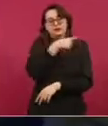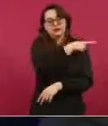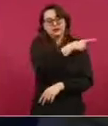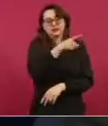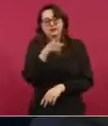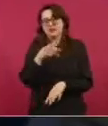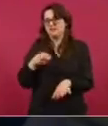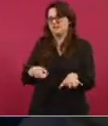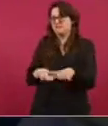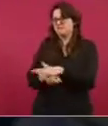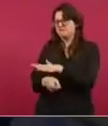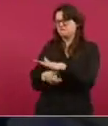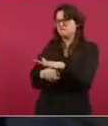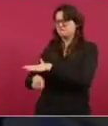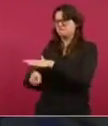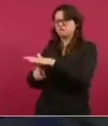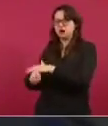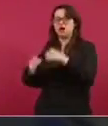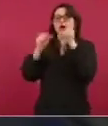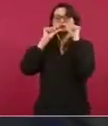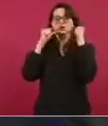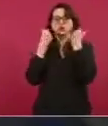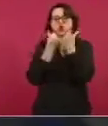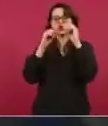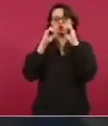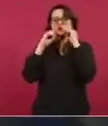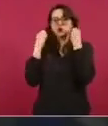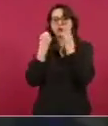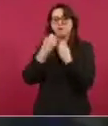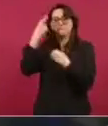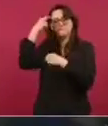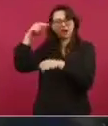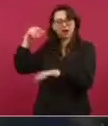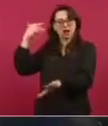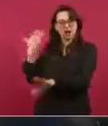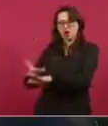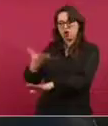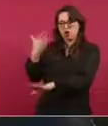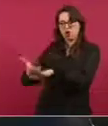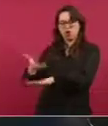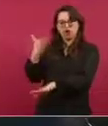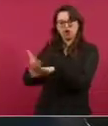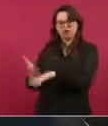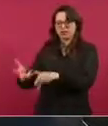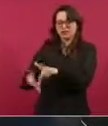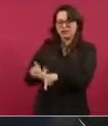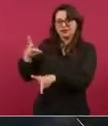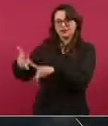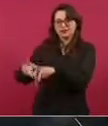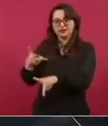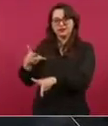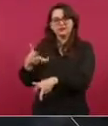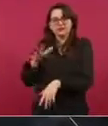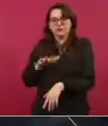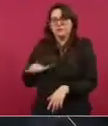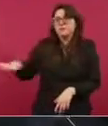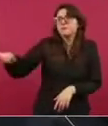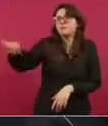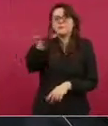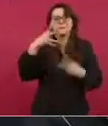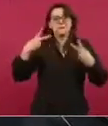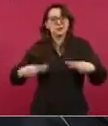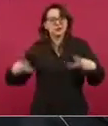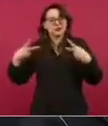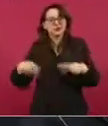obstaculicen cualquier obra que beneficie al pueblo, que beneficie a la